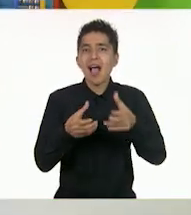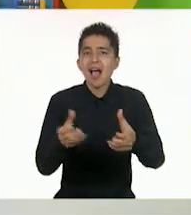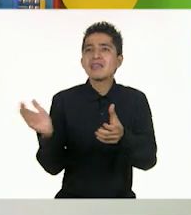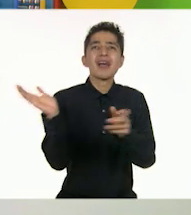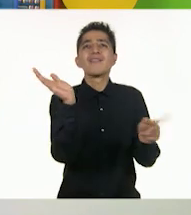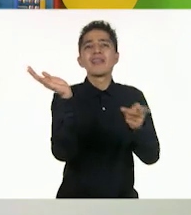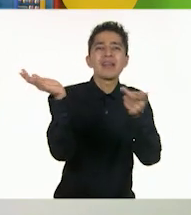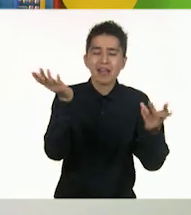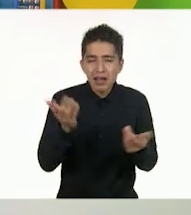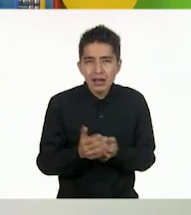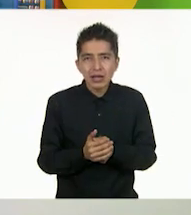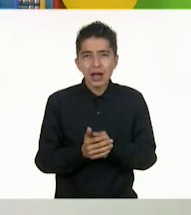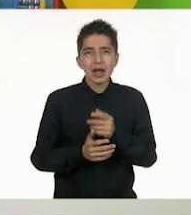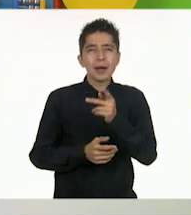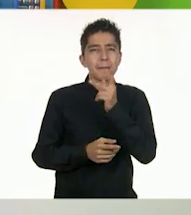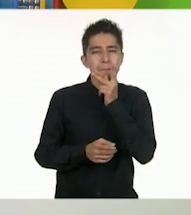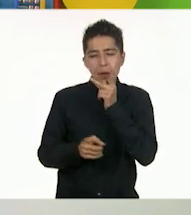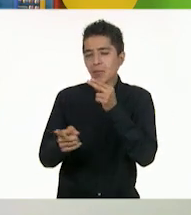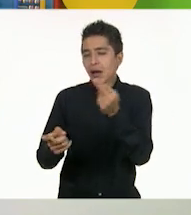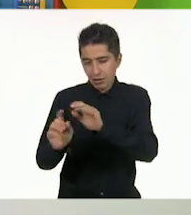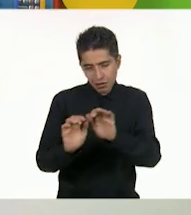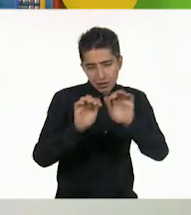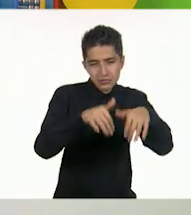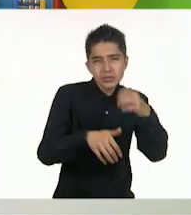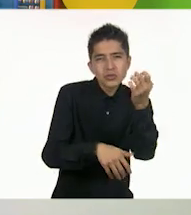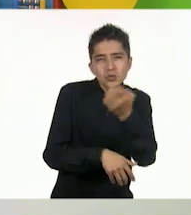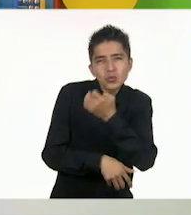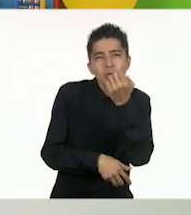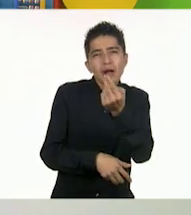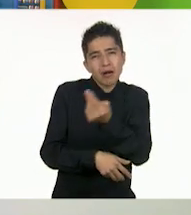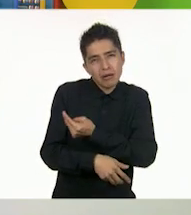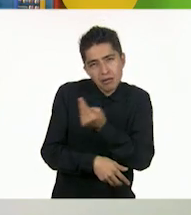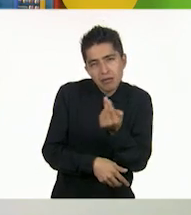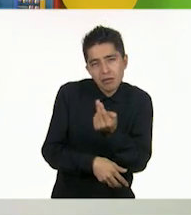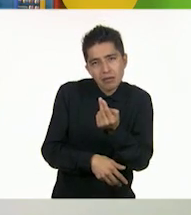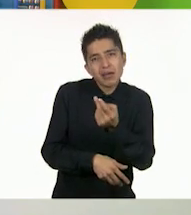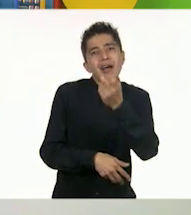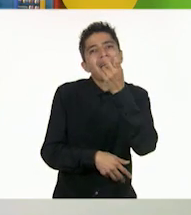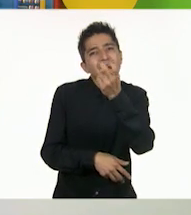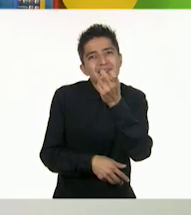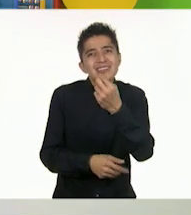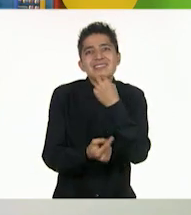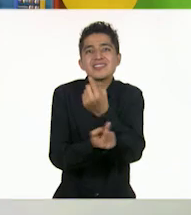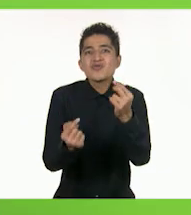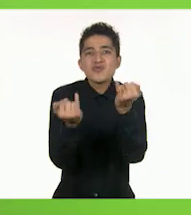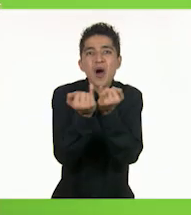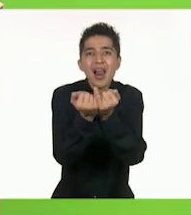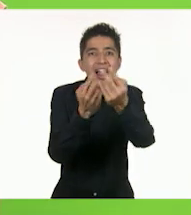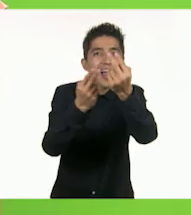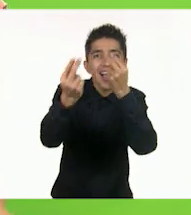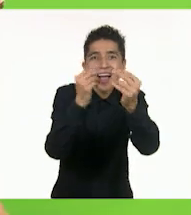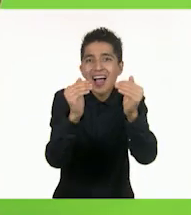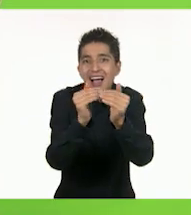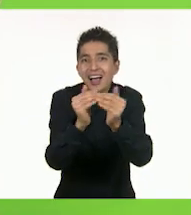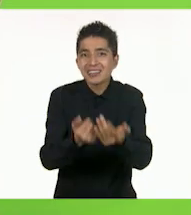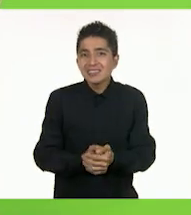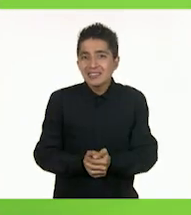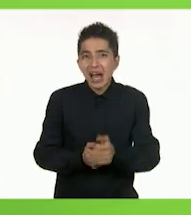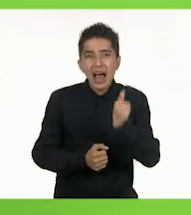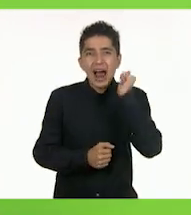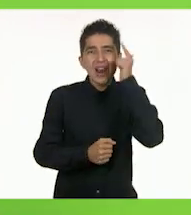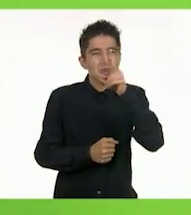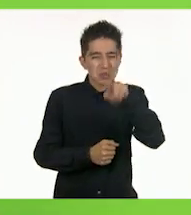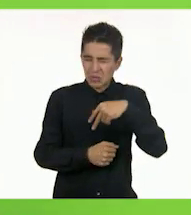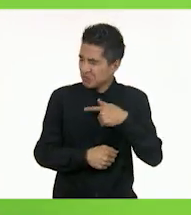Ojar. El papá la tendría que inscribir en la escuela, así como los niños que nos están viendo en su casa. Algo que la verdad no me